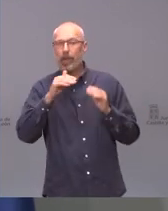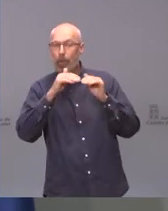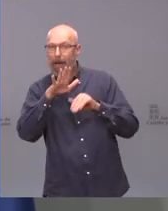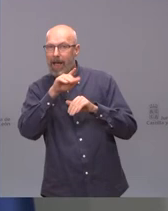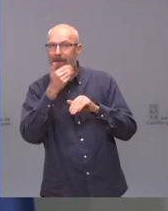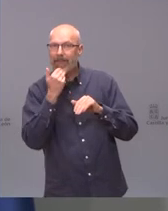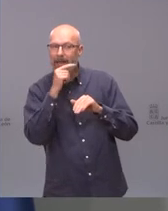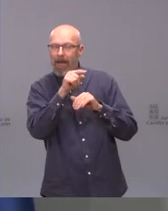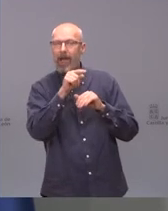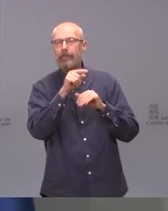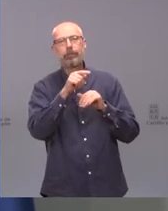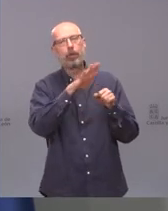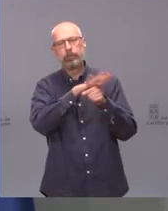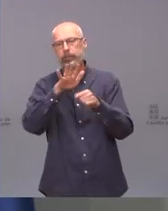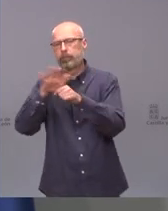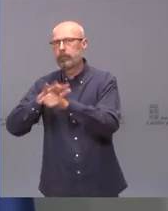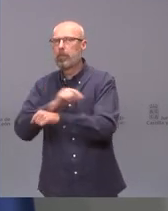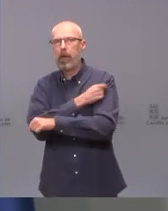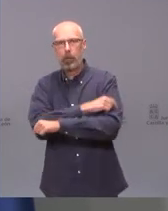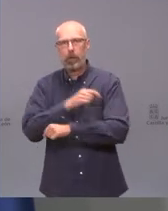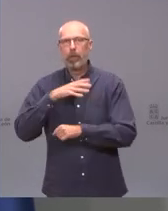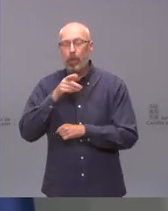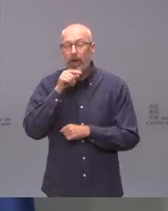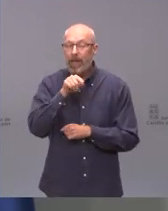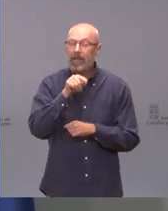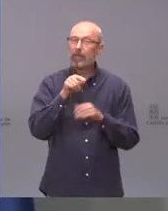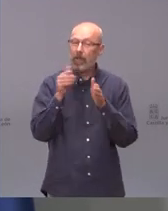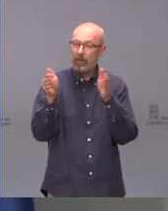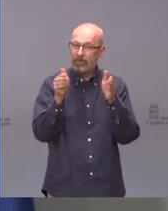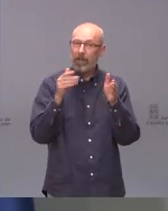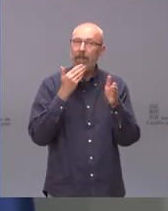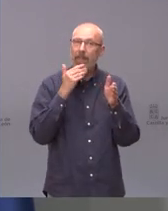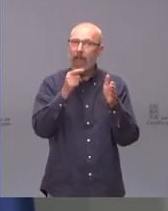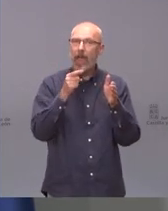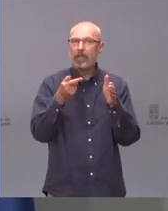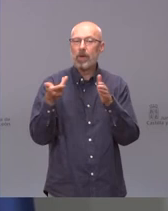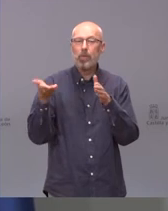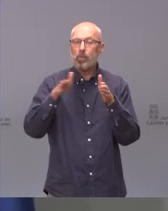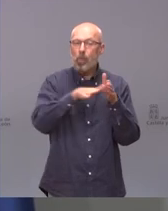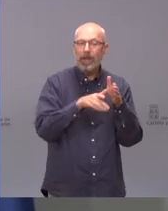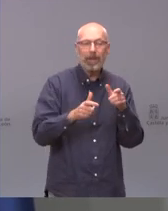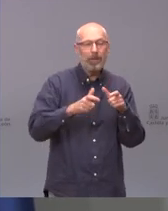población. ¿Por qué? Porque es donde está prácticamente en exclusiva la mortalidad. Muy